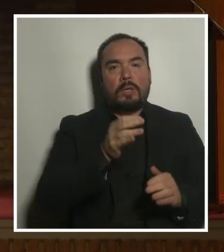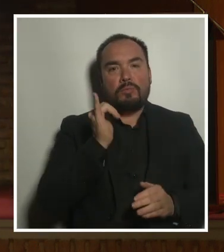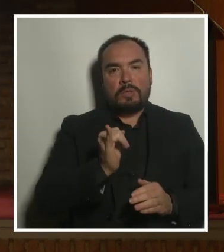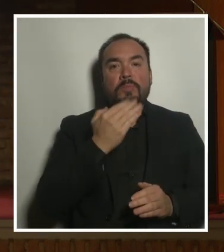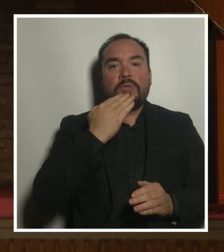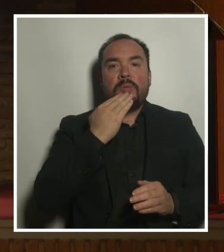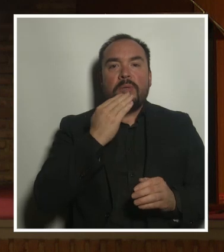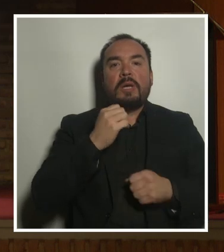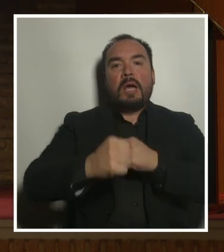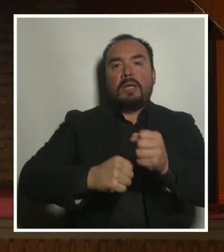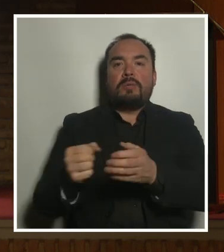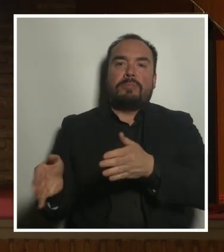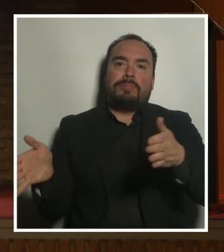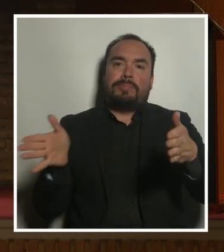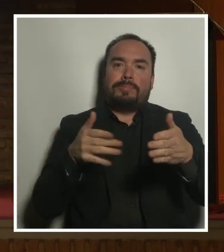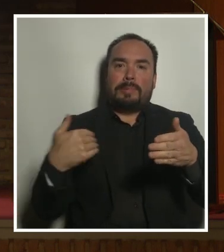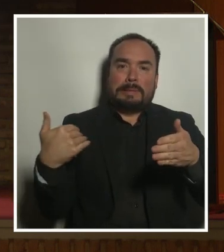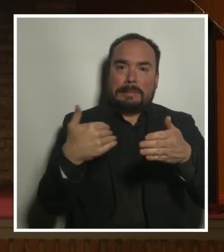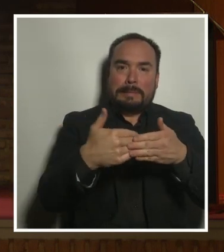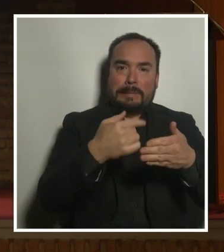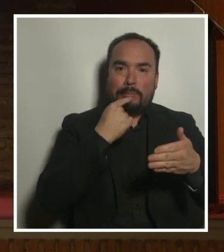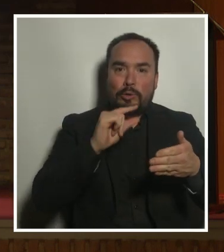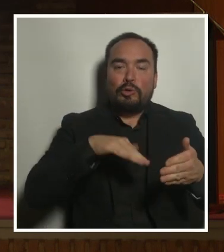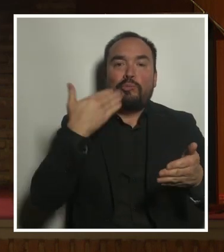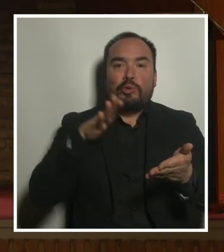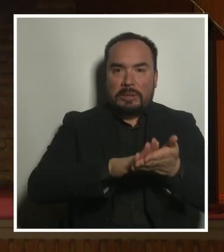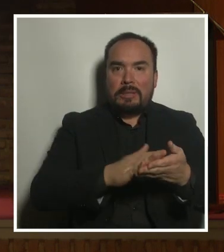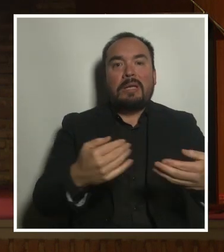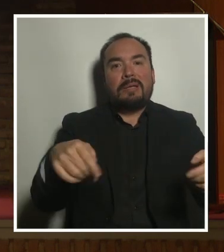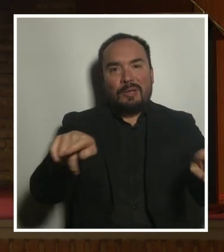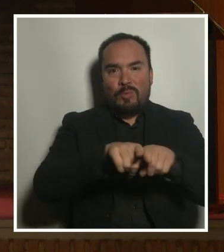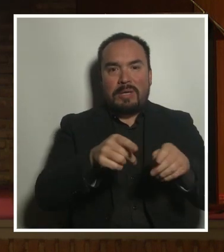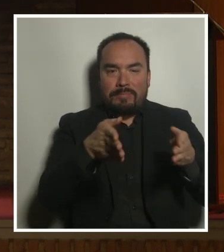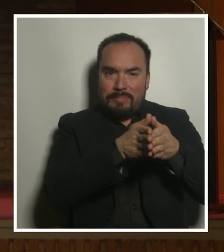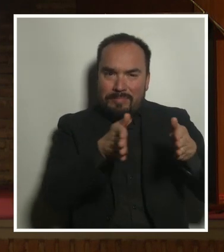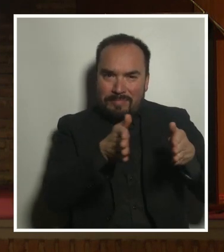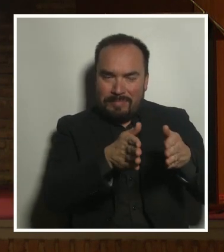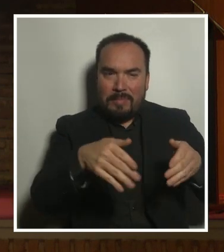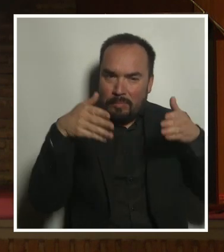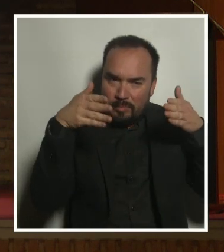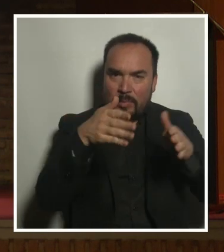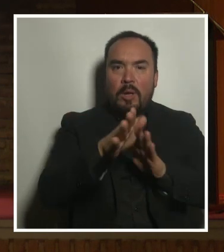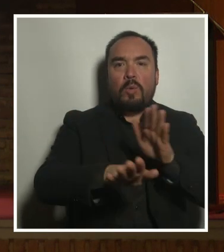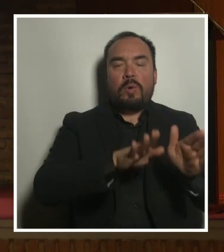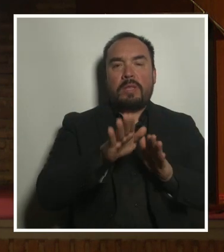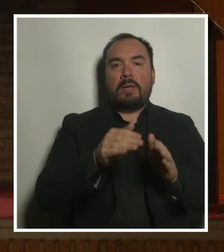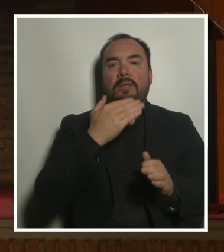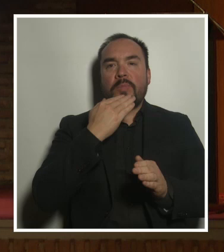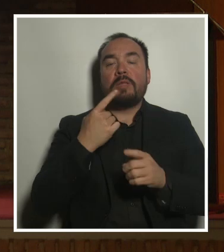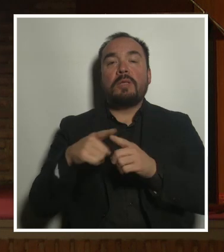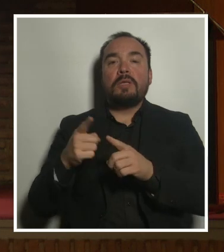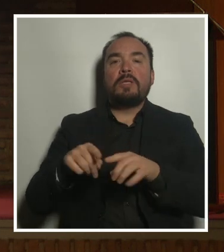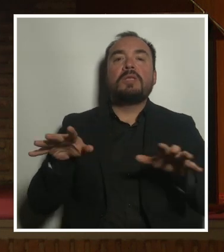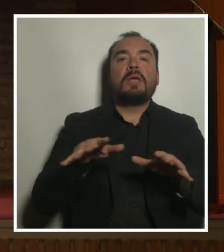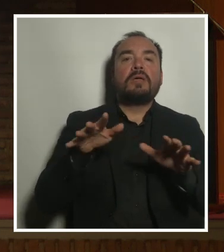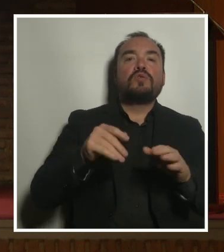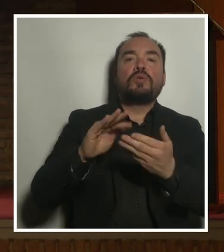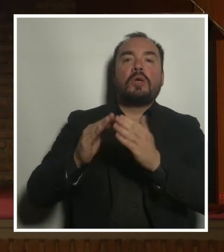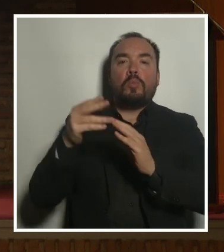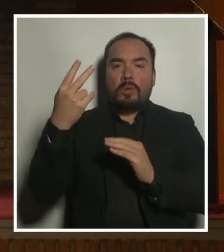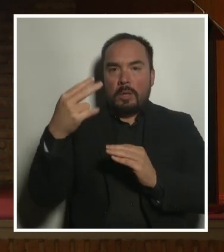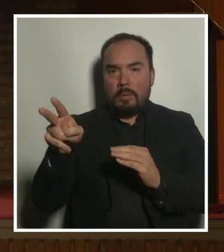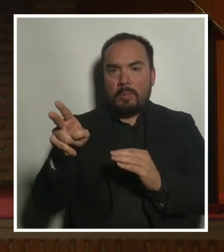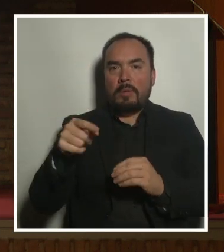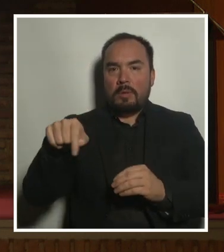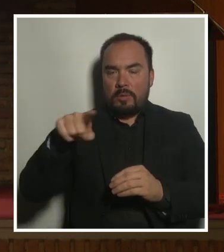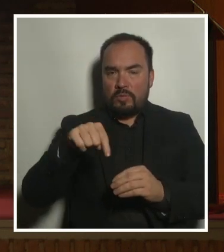acompañar a la muerte y desde las políticas públicas, desde las acciones comunitarias como acompañamos